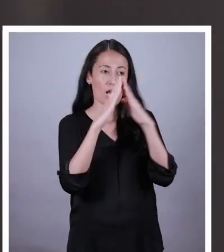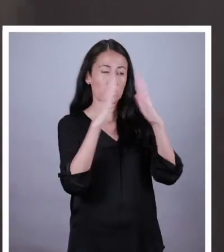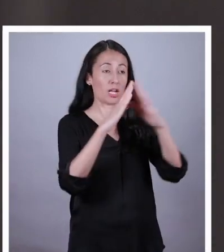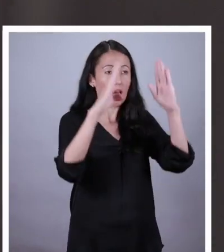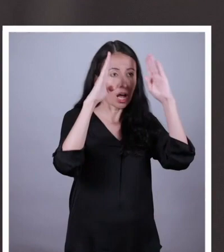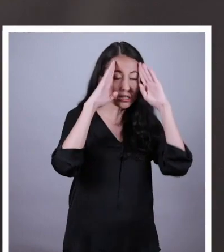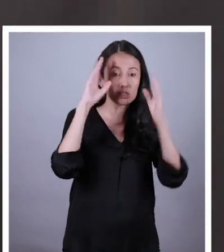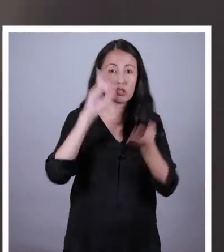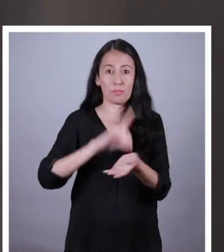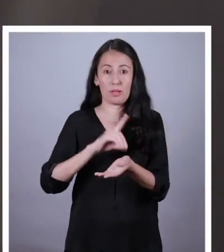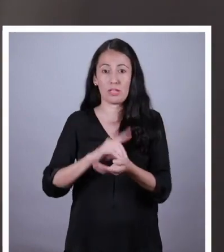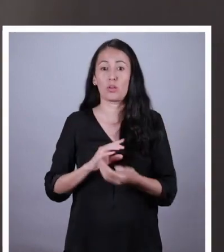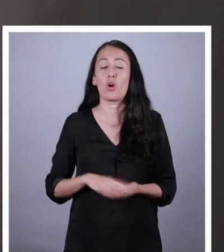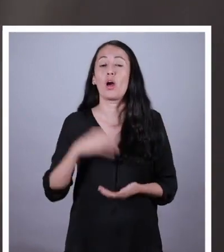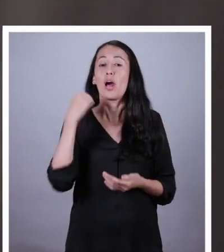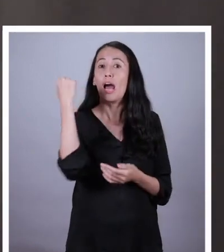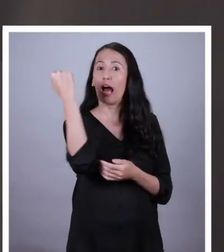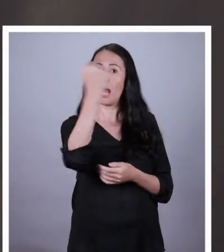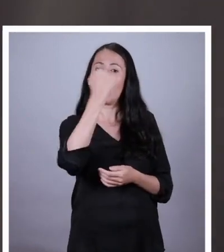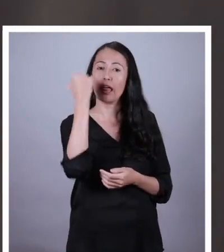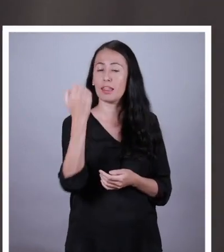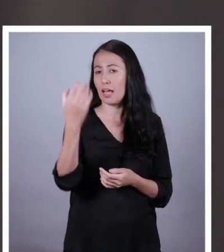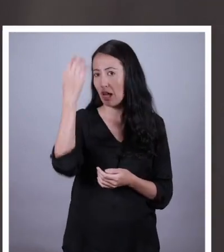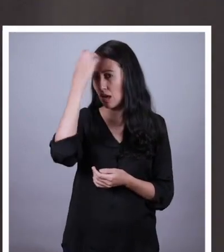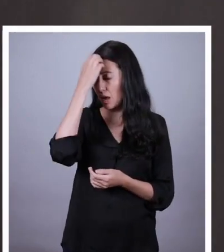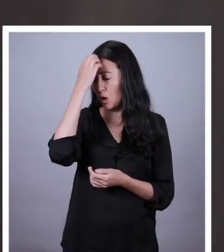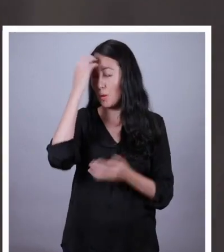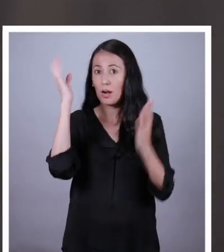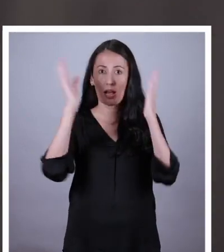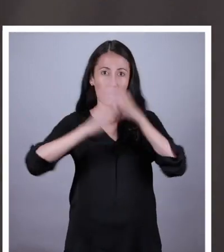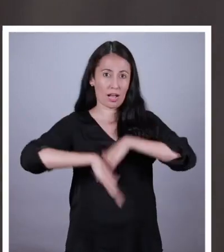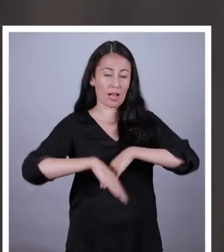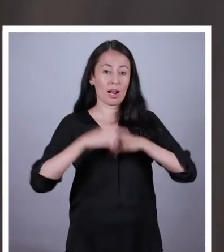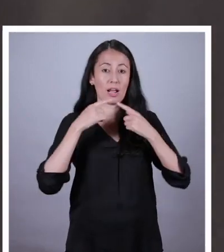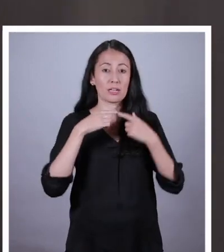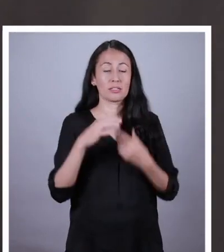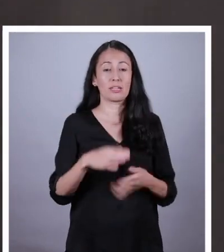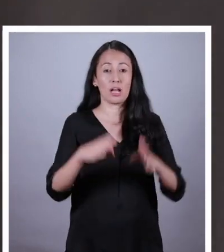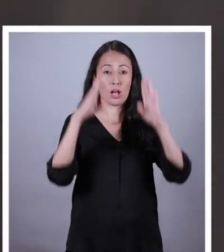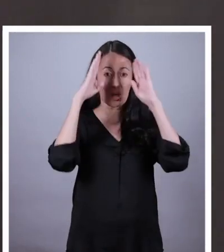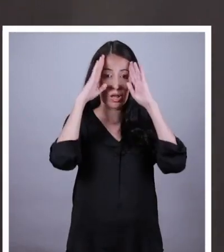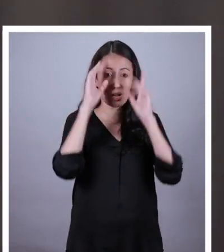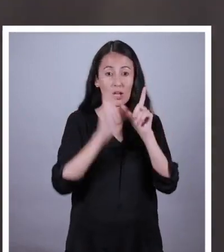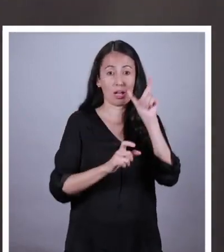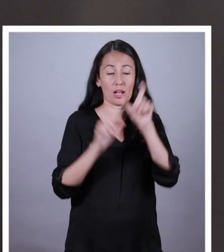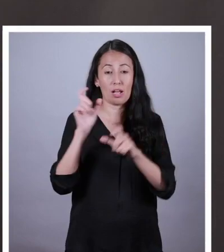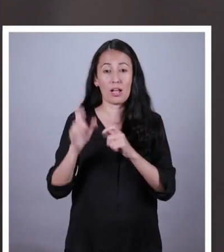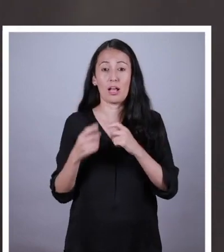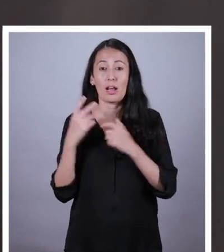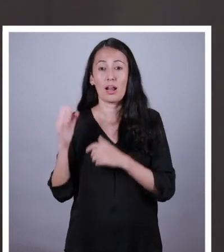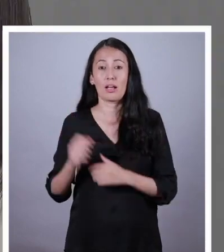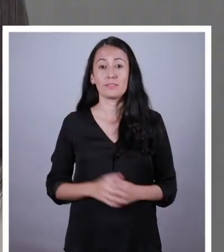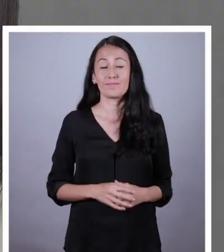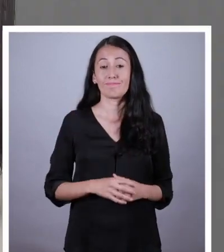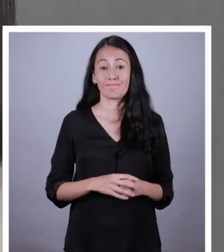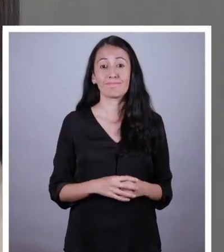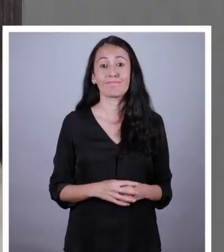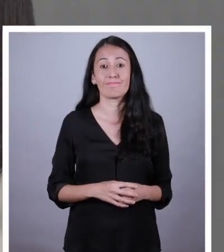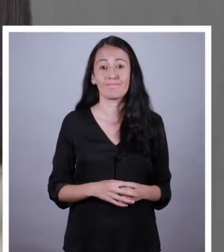médica adecuadas Derecho a una educación gratuita y con atenciones especiales para poder ver la película que yo quiera